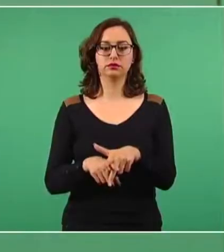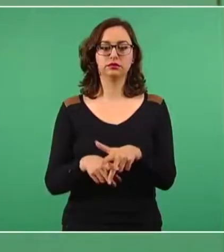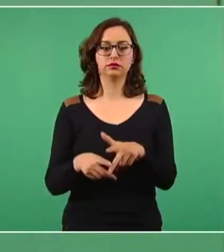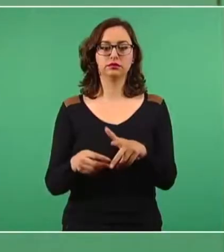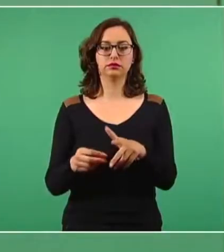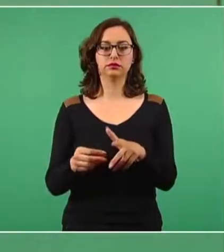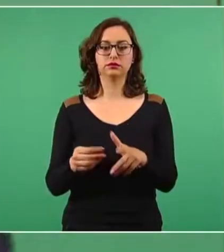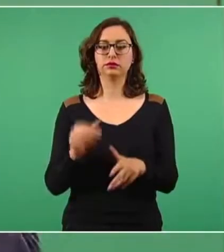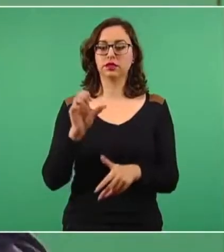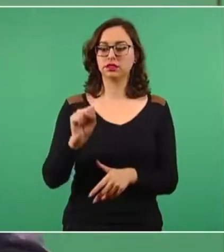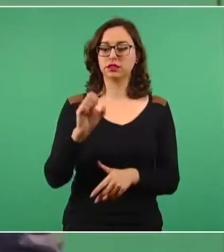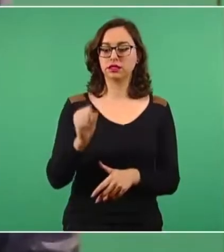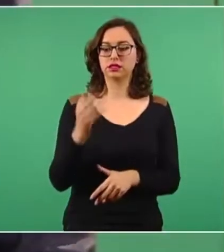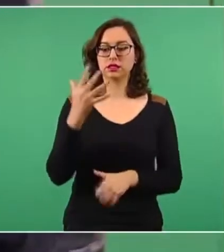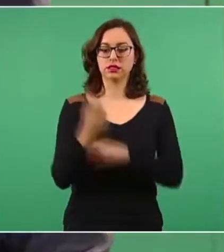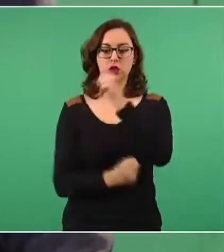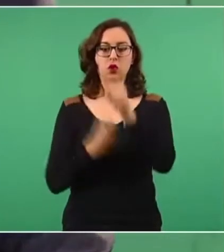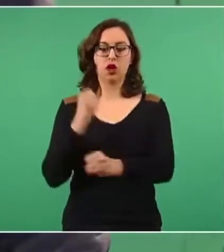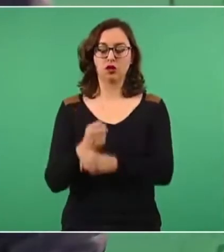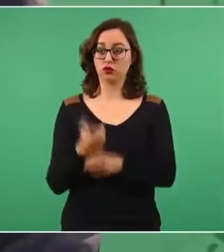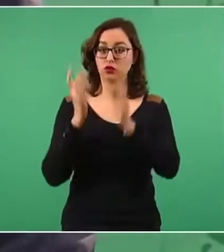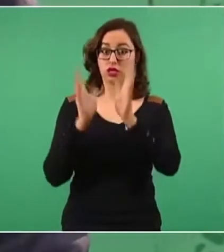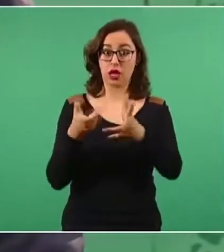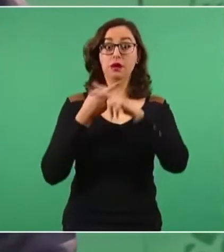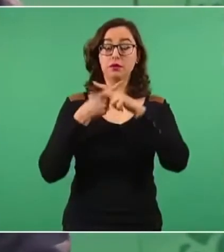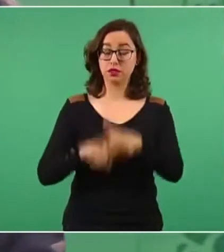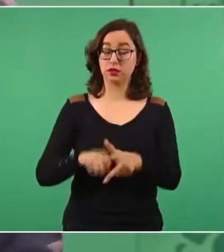65. Vamos poco a poco.